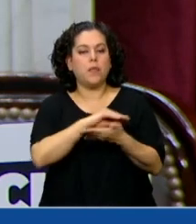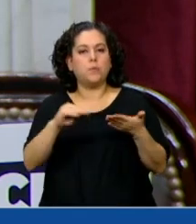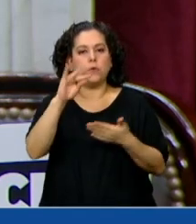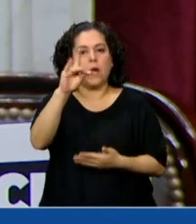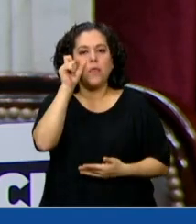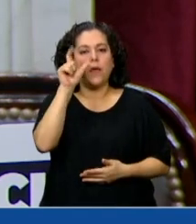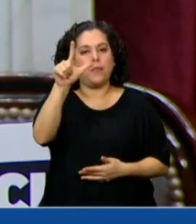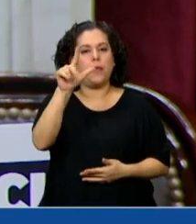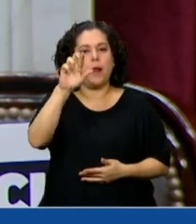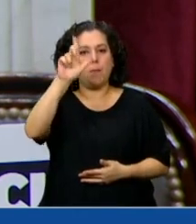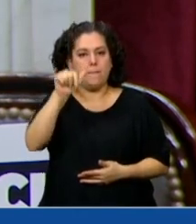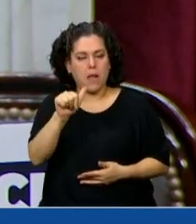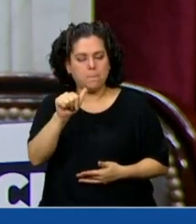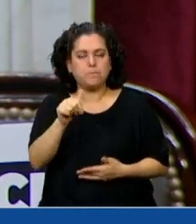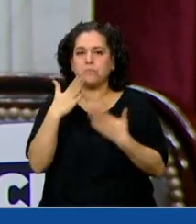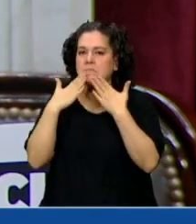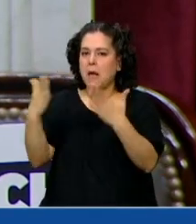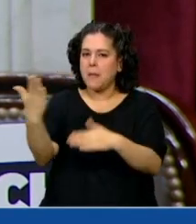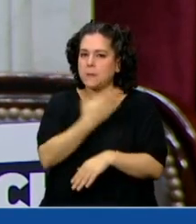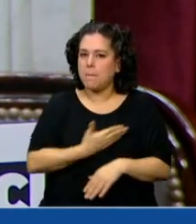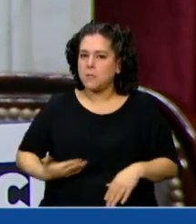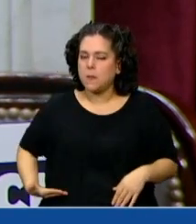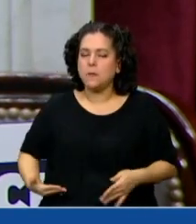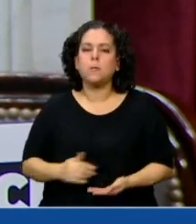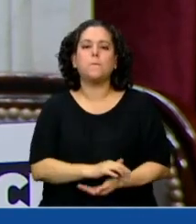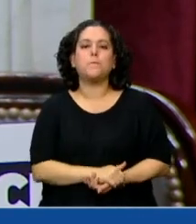Gracias, Presidente. Bueno,